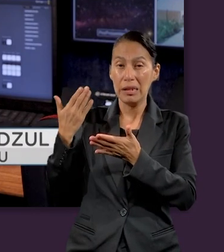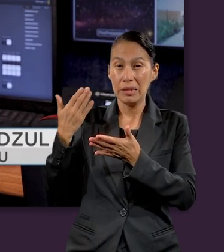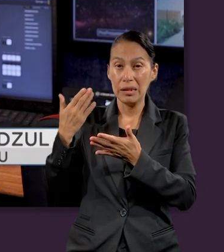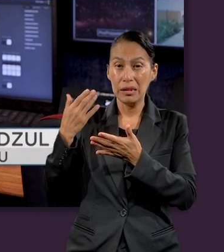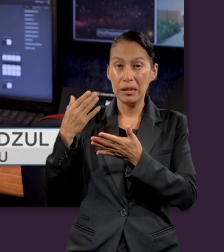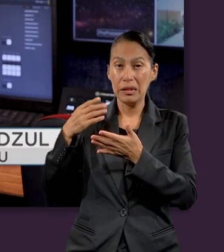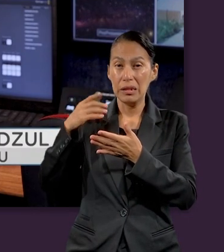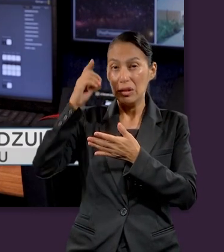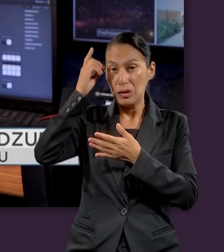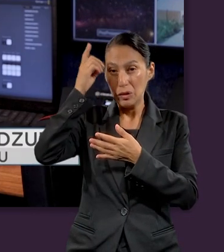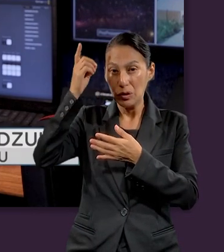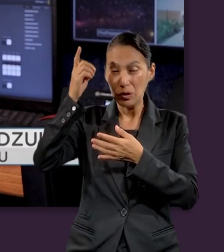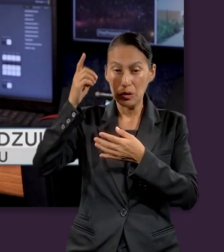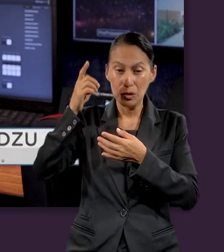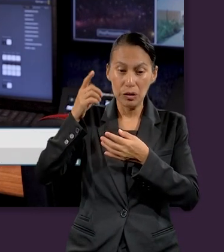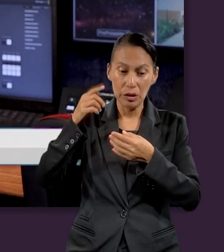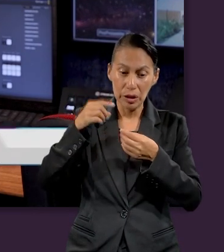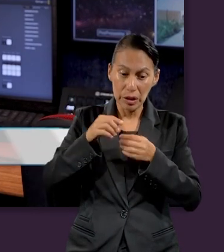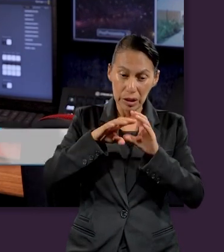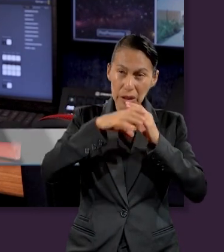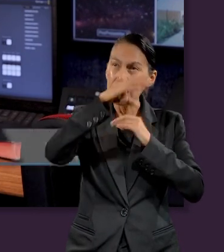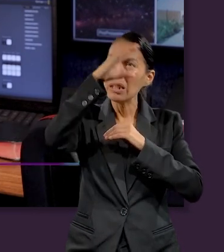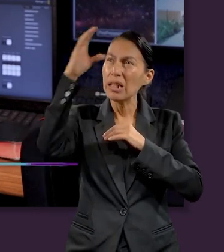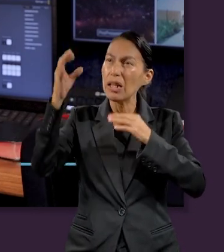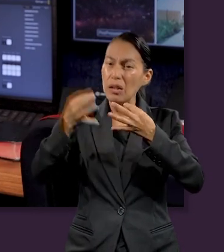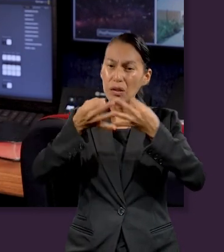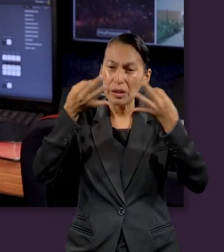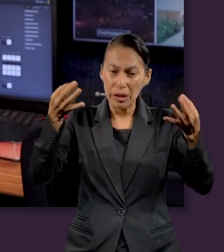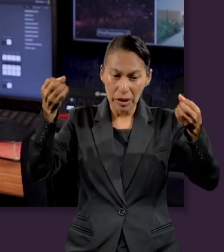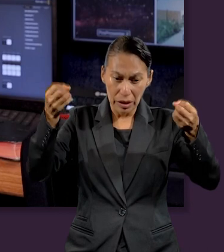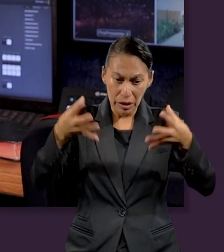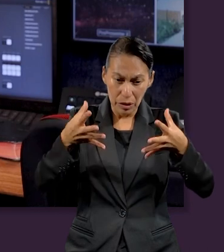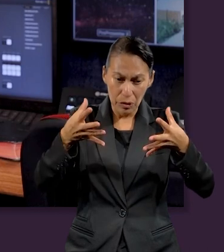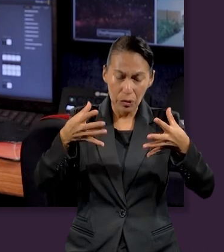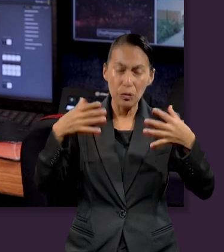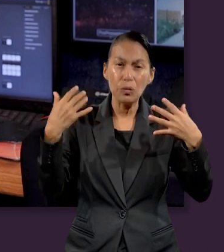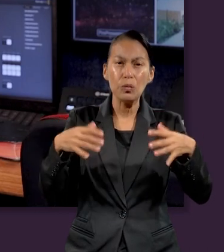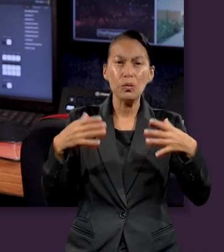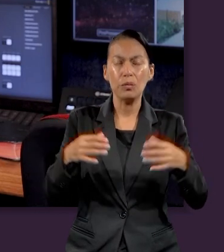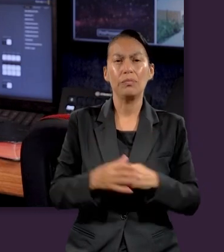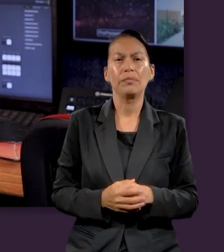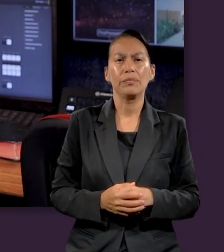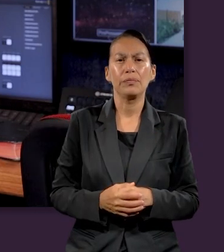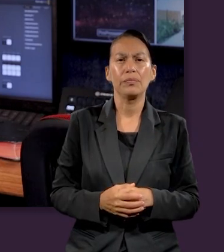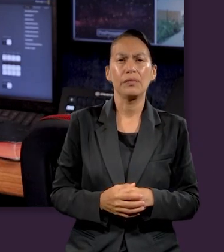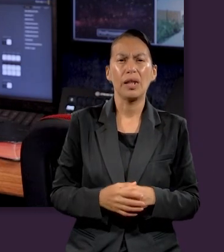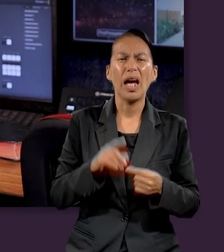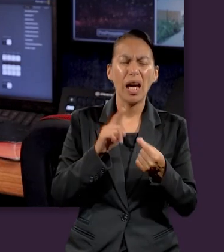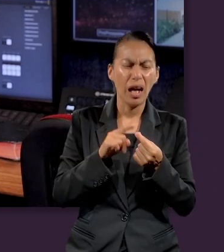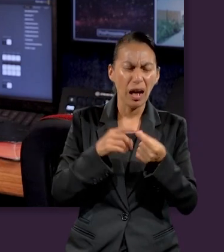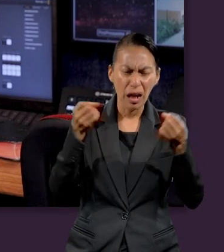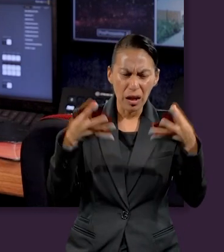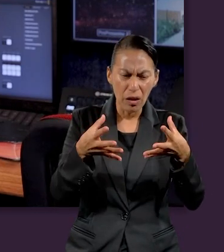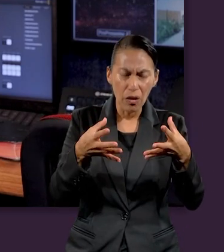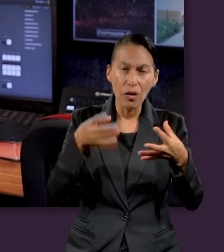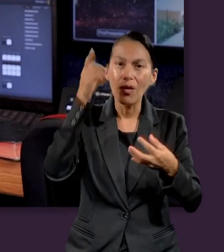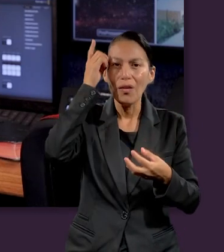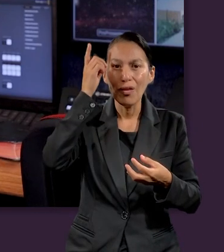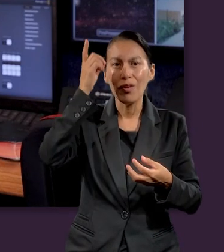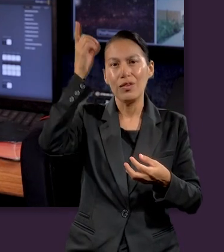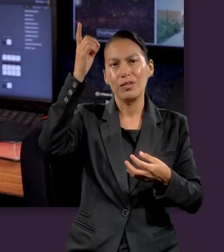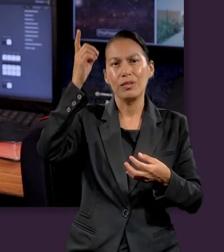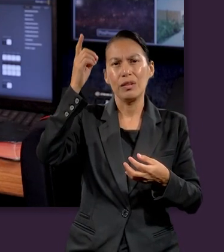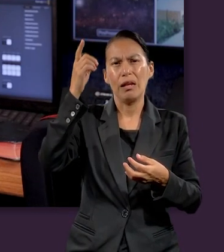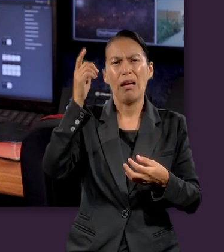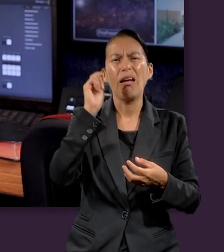que en el principio creó Dios los cielos y la tierra. Aquí está la respuesta a las siguientes preguntas. ¿Quién